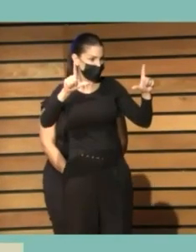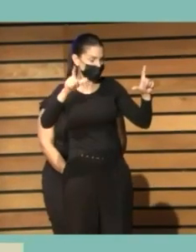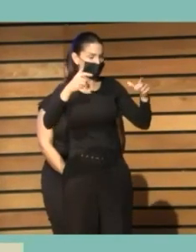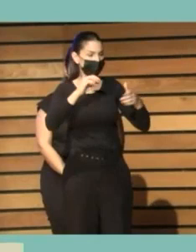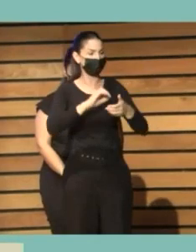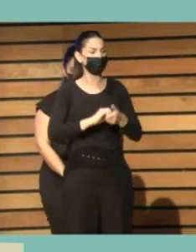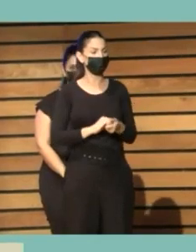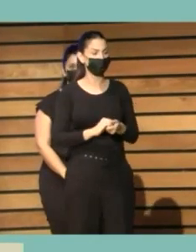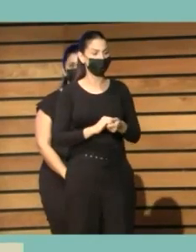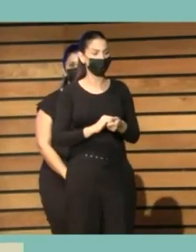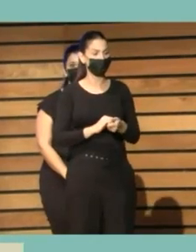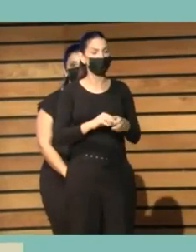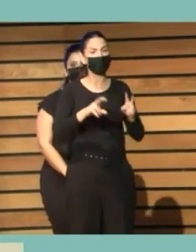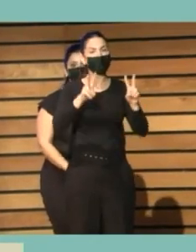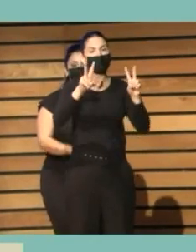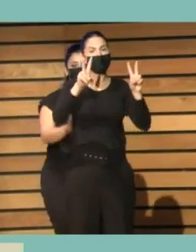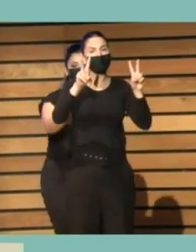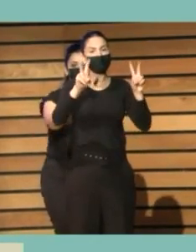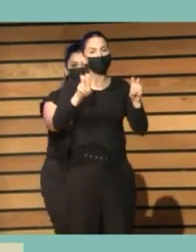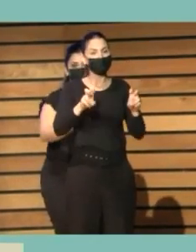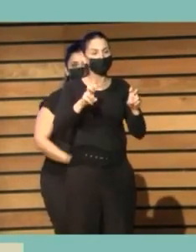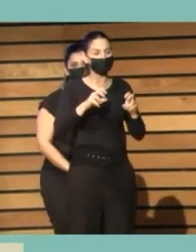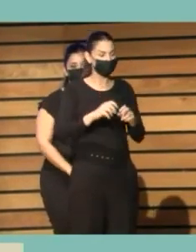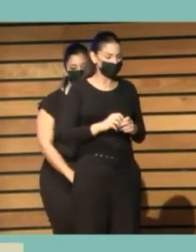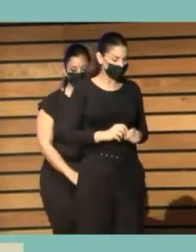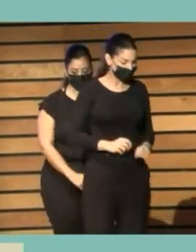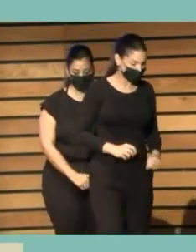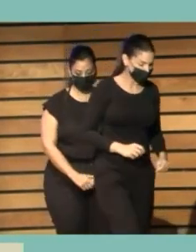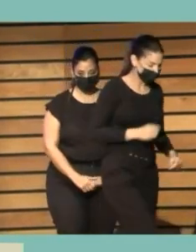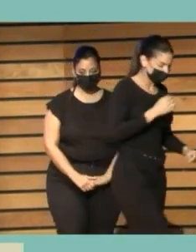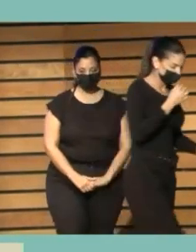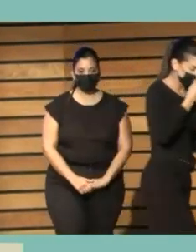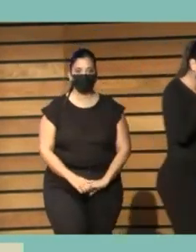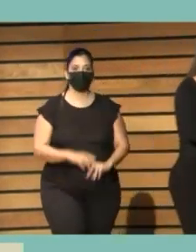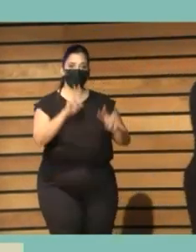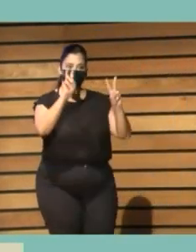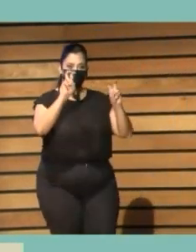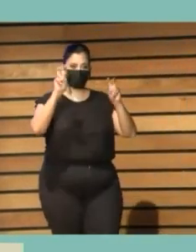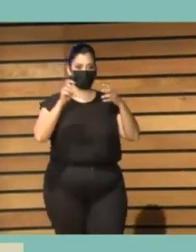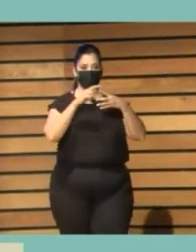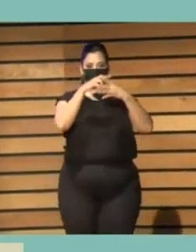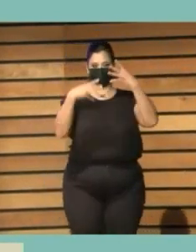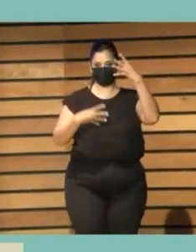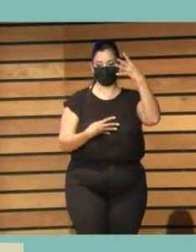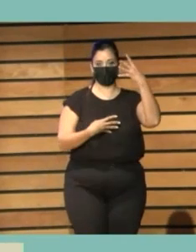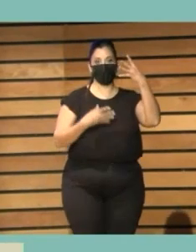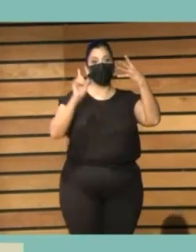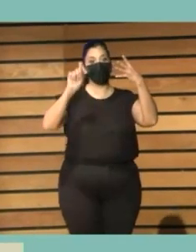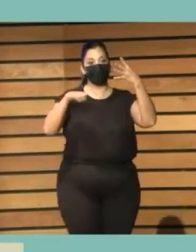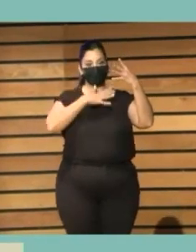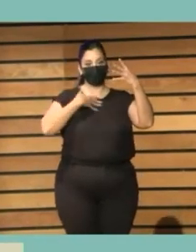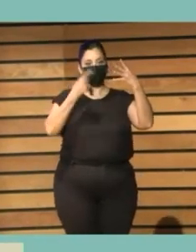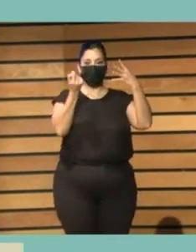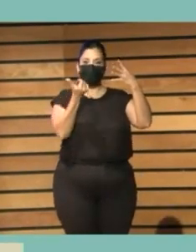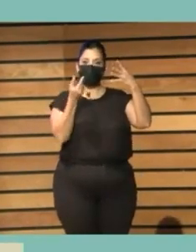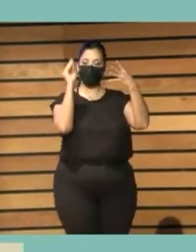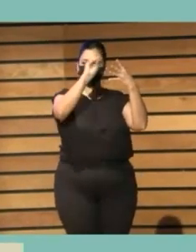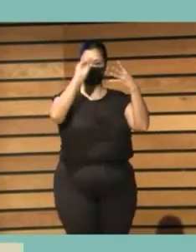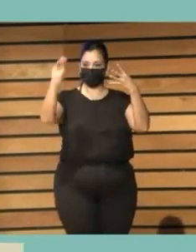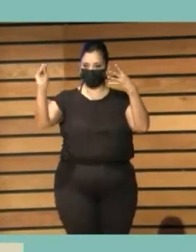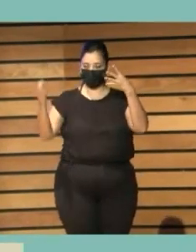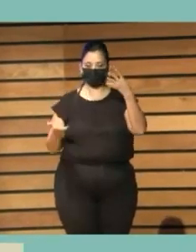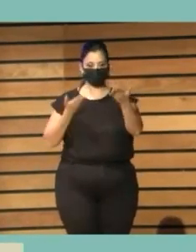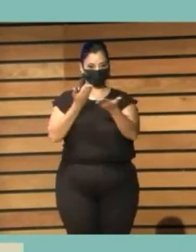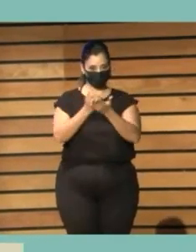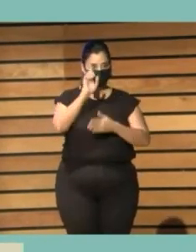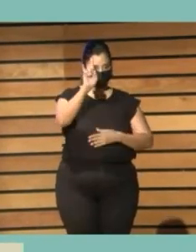Y las temáticas se han estructurado en cuatro ámbitos. Por una parte, hemos querido realizar una serie de formaciones, un poco proponer